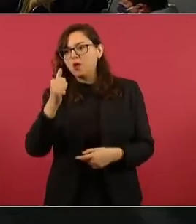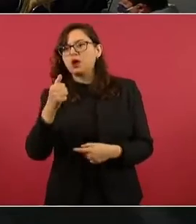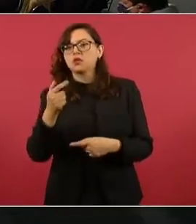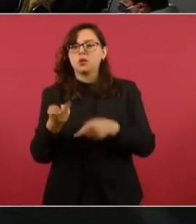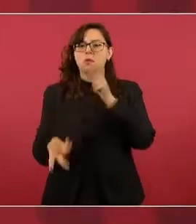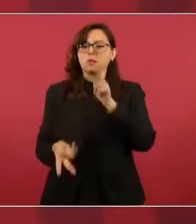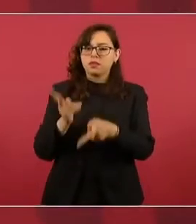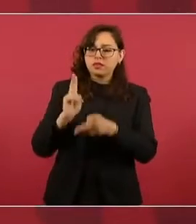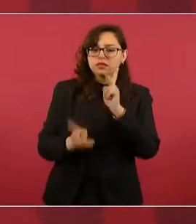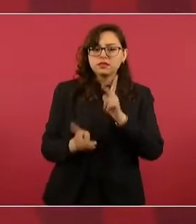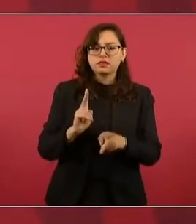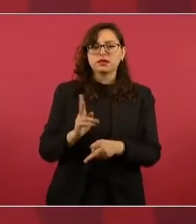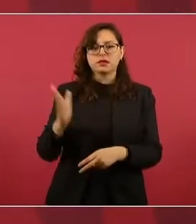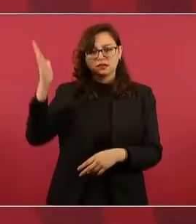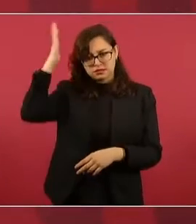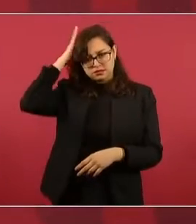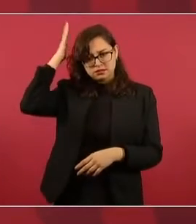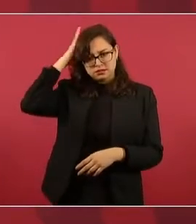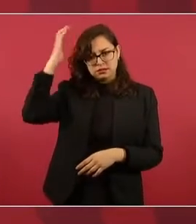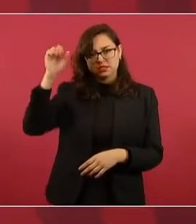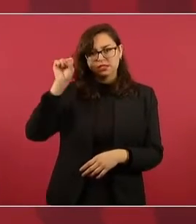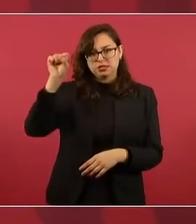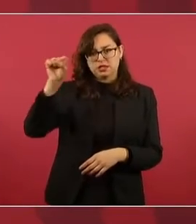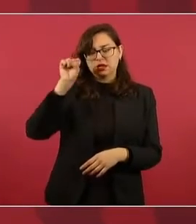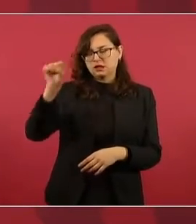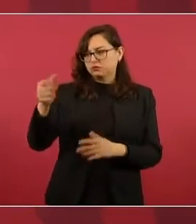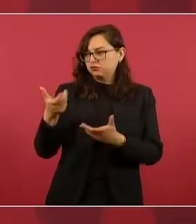del sindicato.